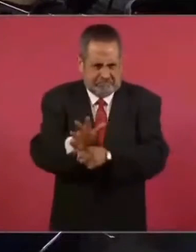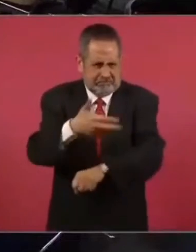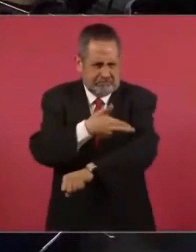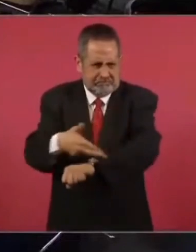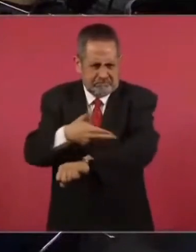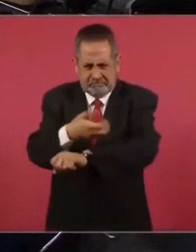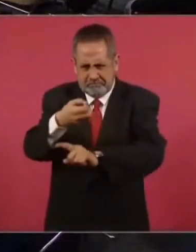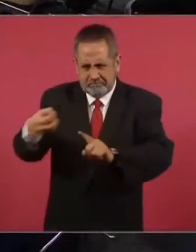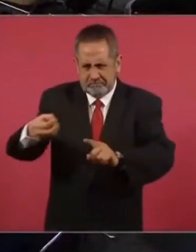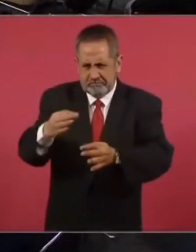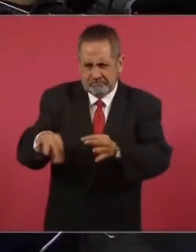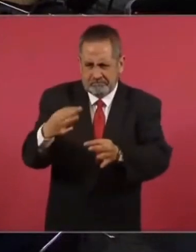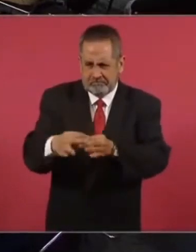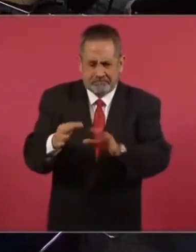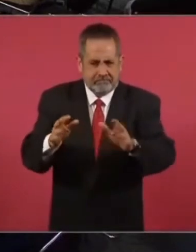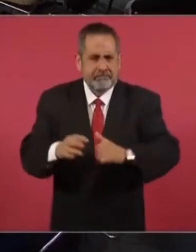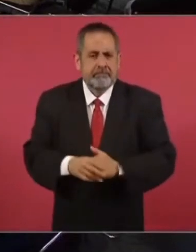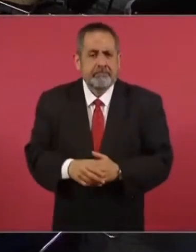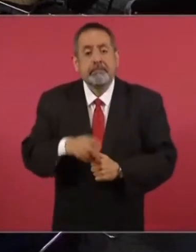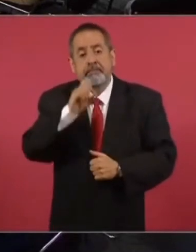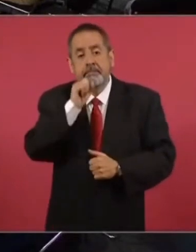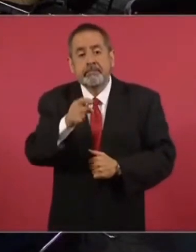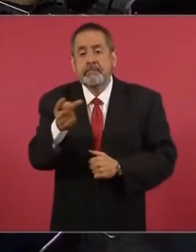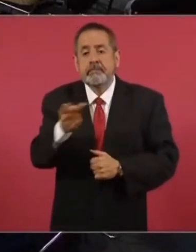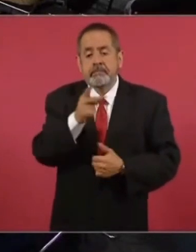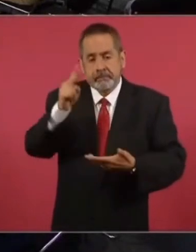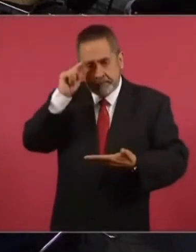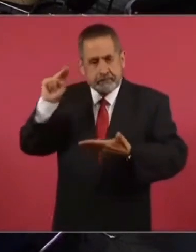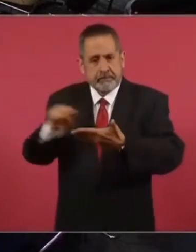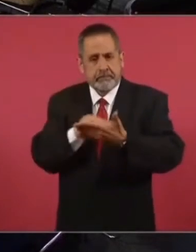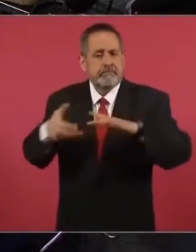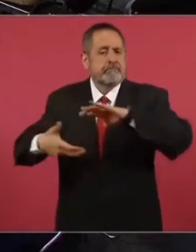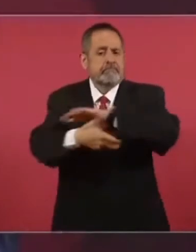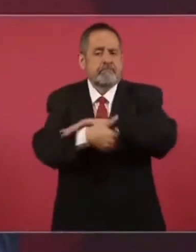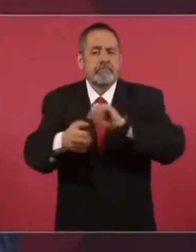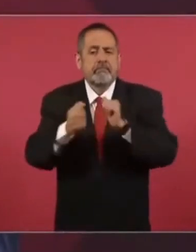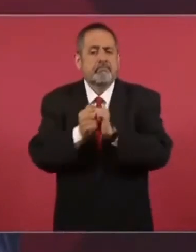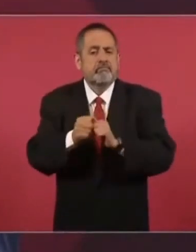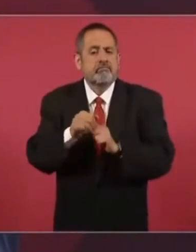un convenio con la Fuerza Aérea.